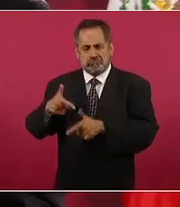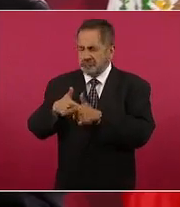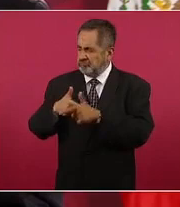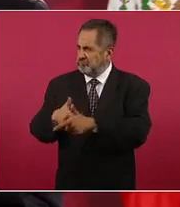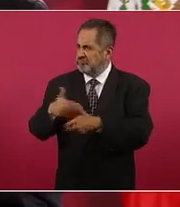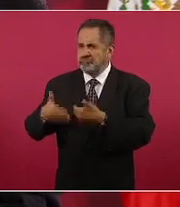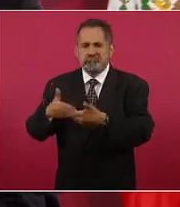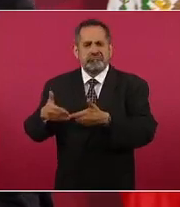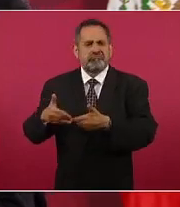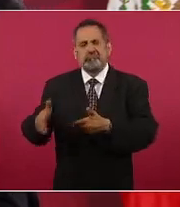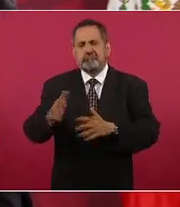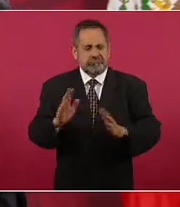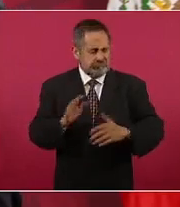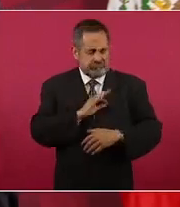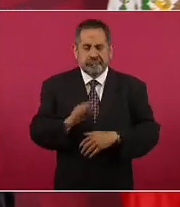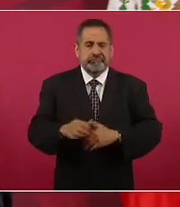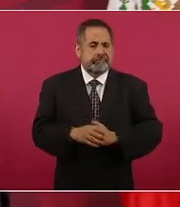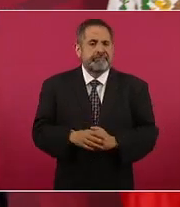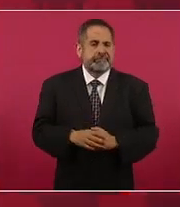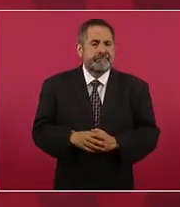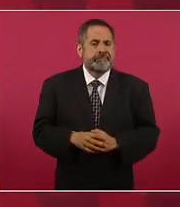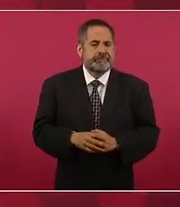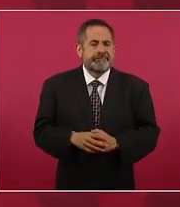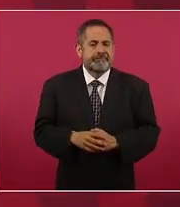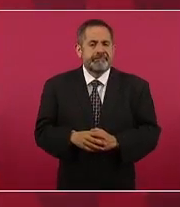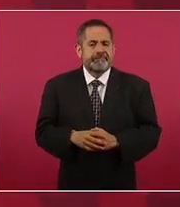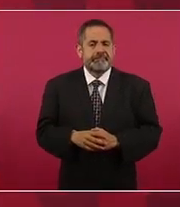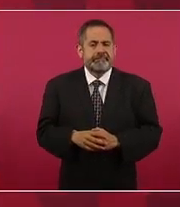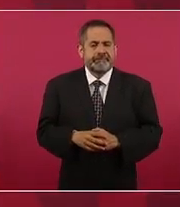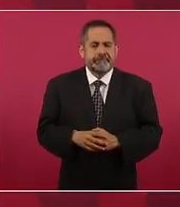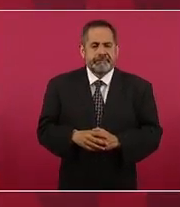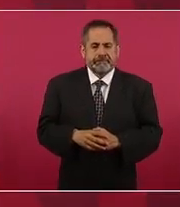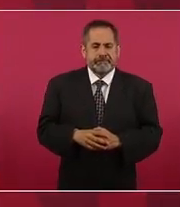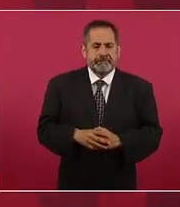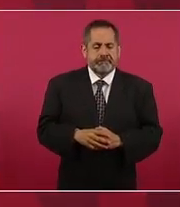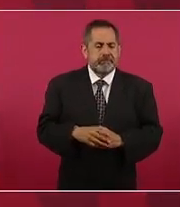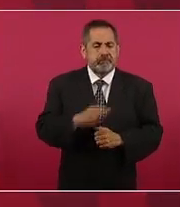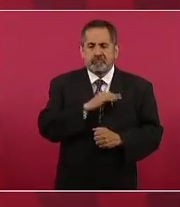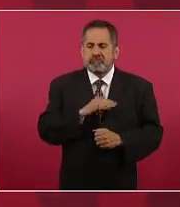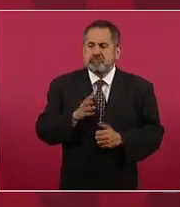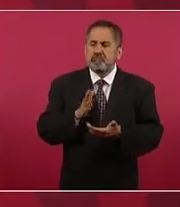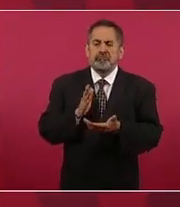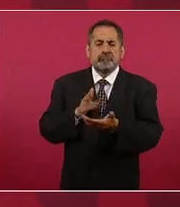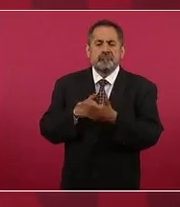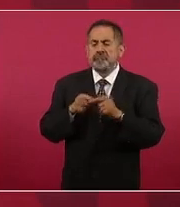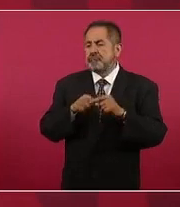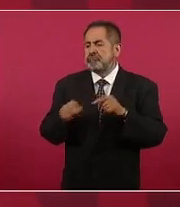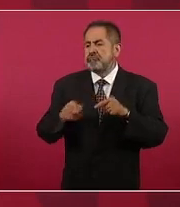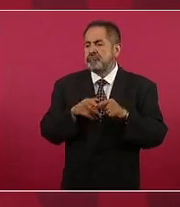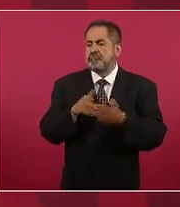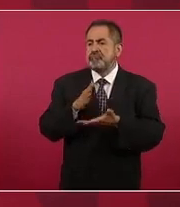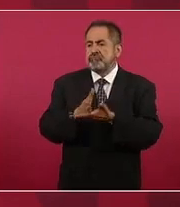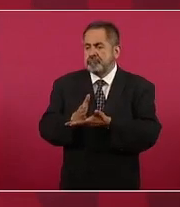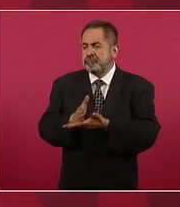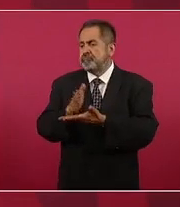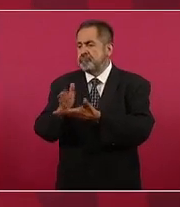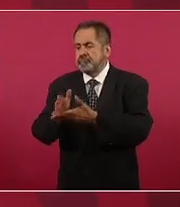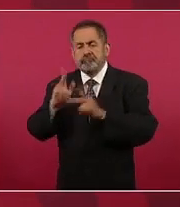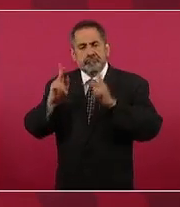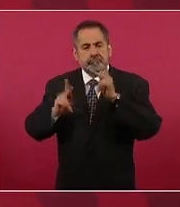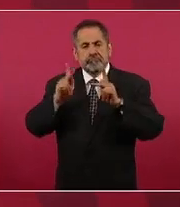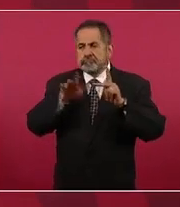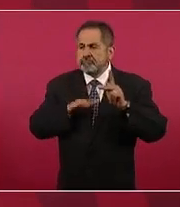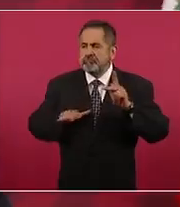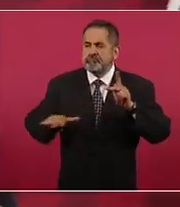ya que pueden ir visitando todo el